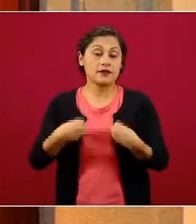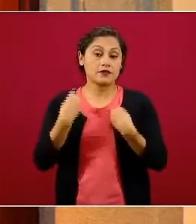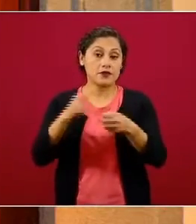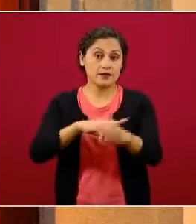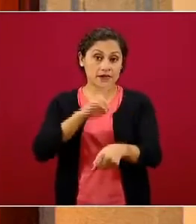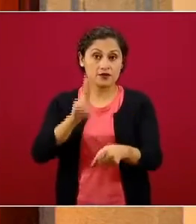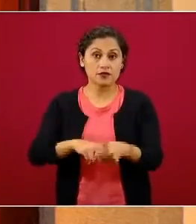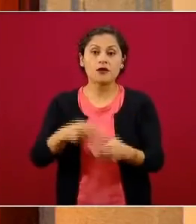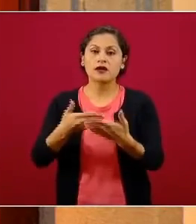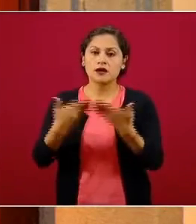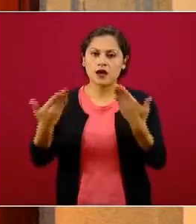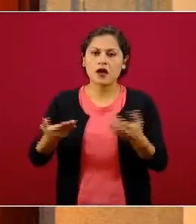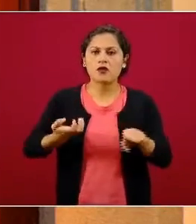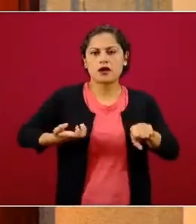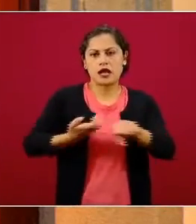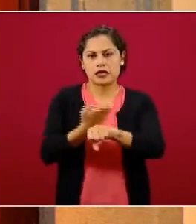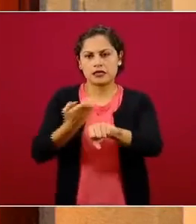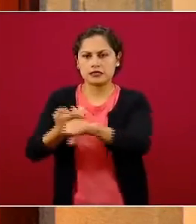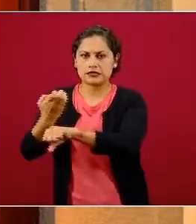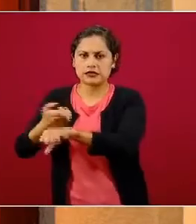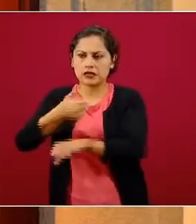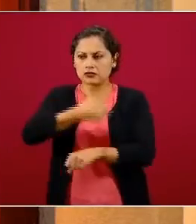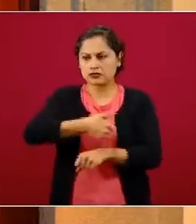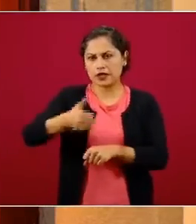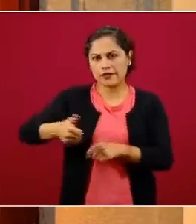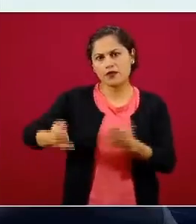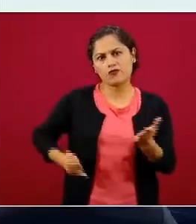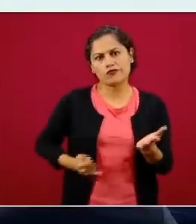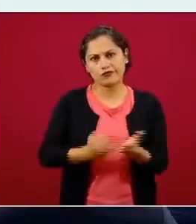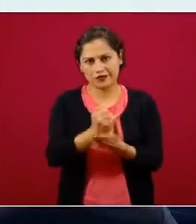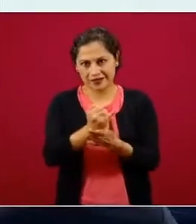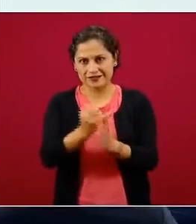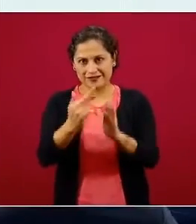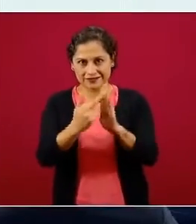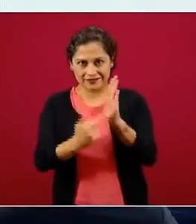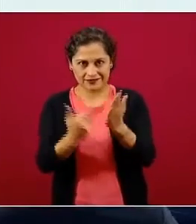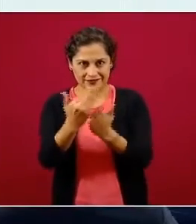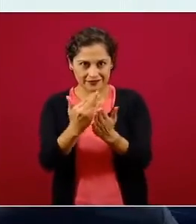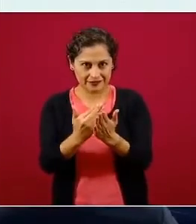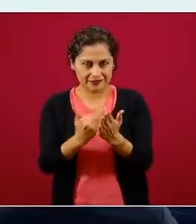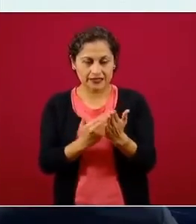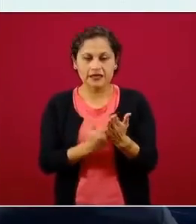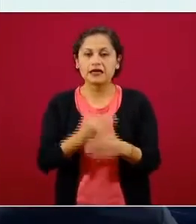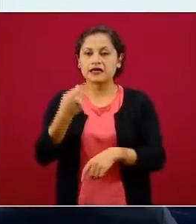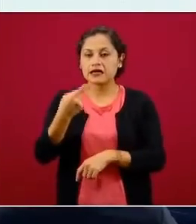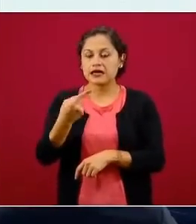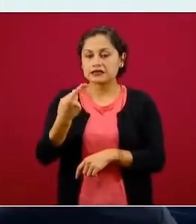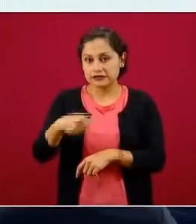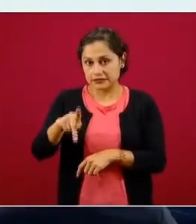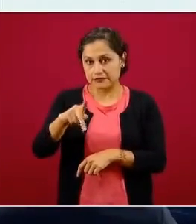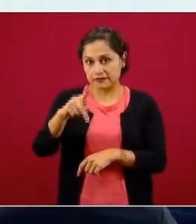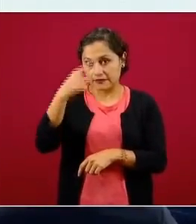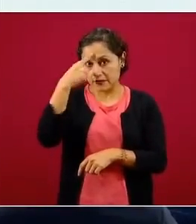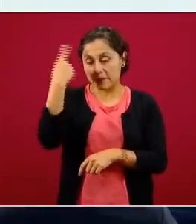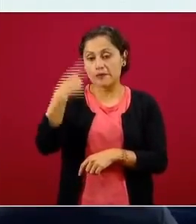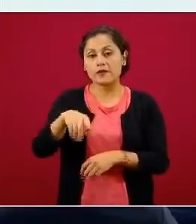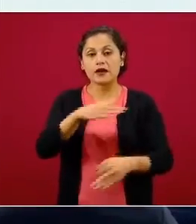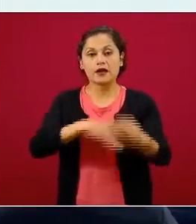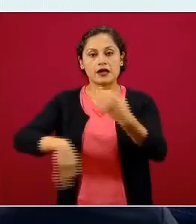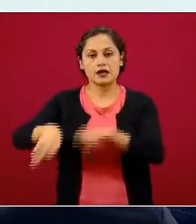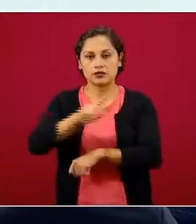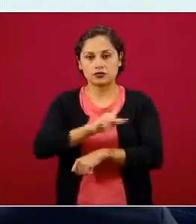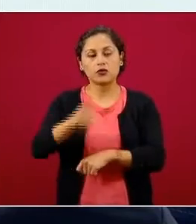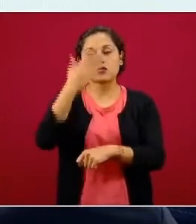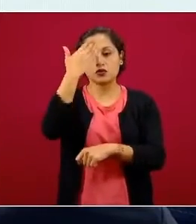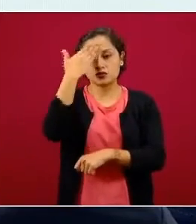regionalizadas en cada entidad federativa, permitiendo así que la epidemia en México, que sabemos es asincrónica, es